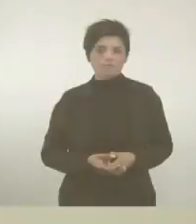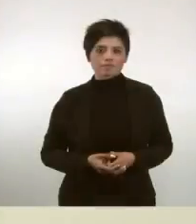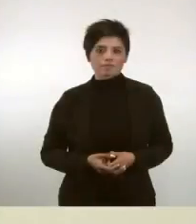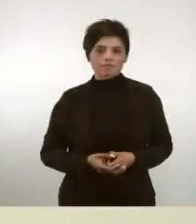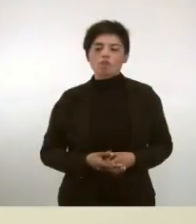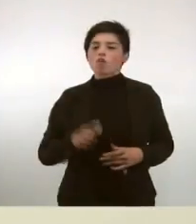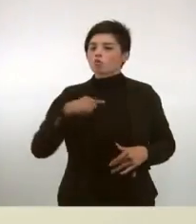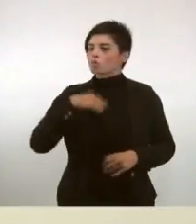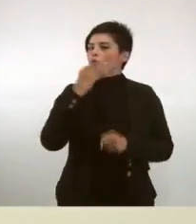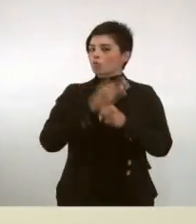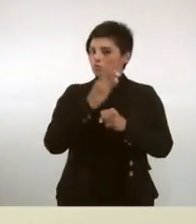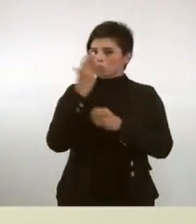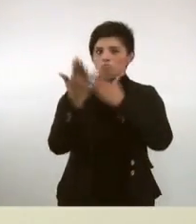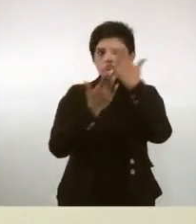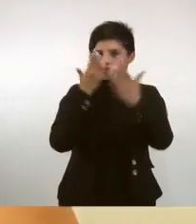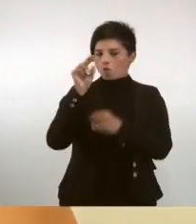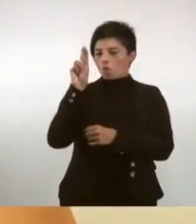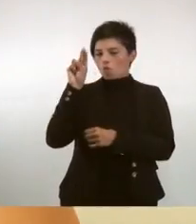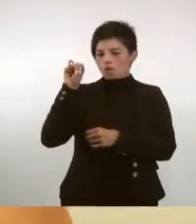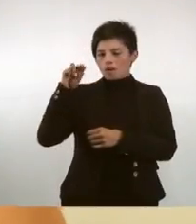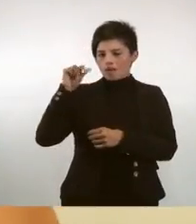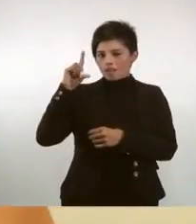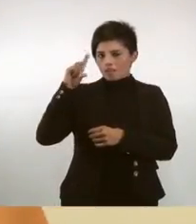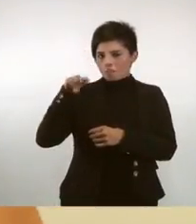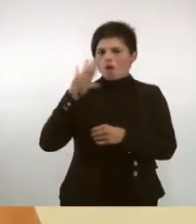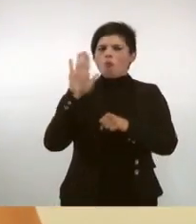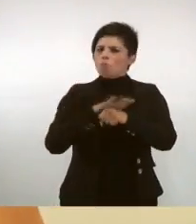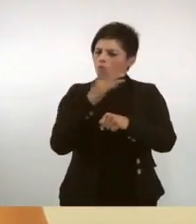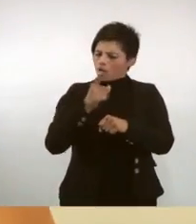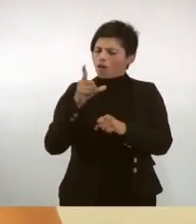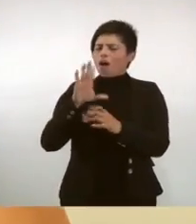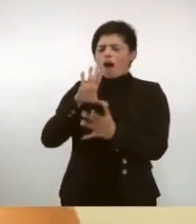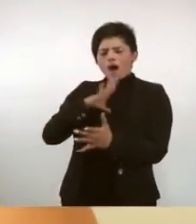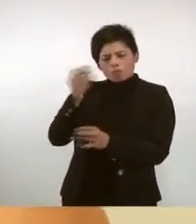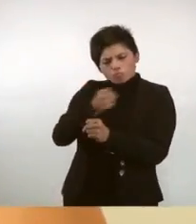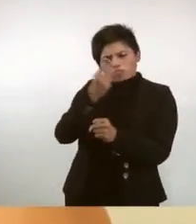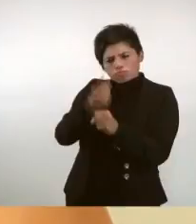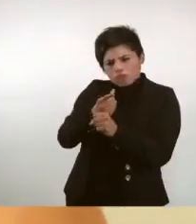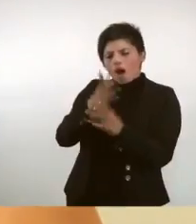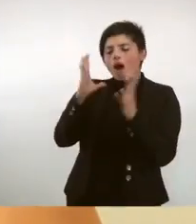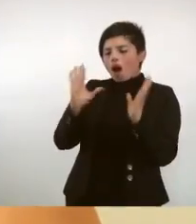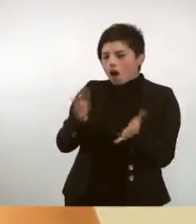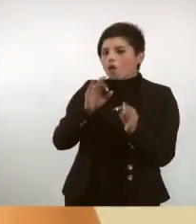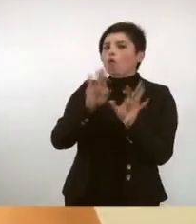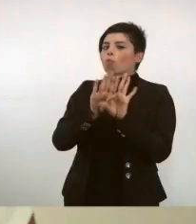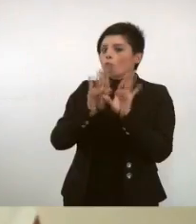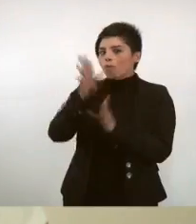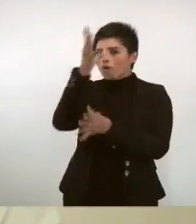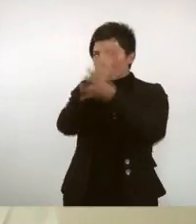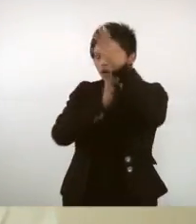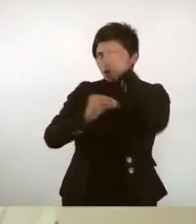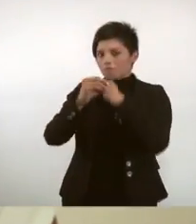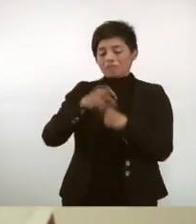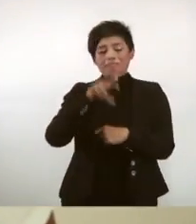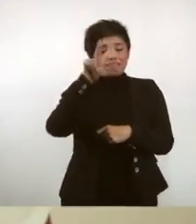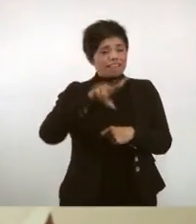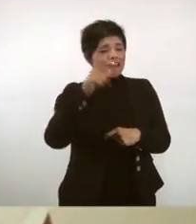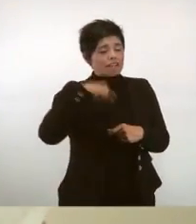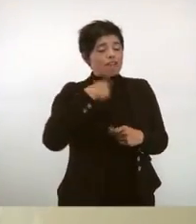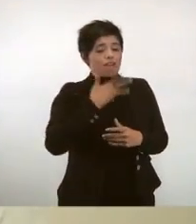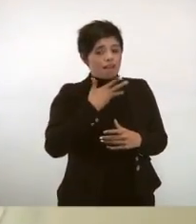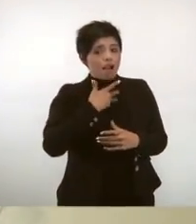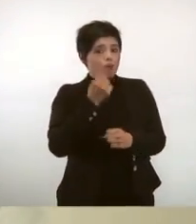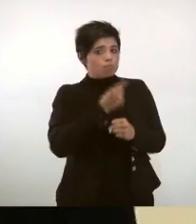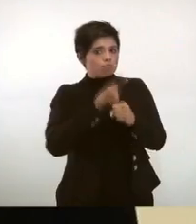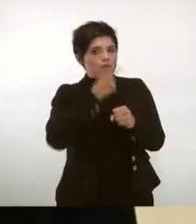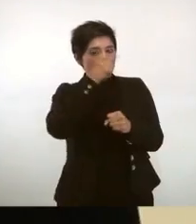Estoy estudiando actualmente en UNAD. Por las oportunidades que te da, por lo que vas aprendiendo. Me daba la posibilidad de